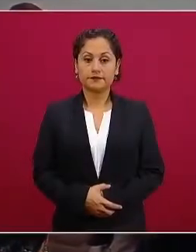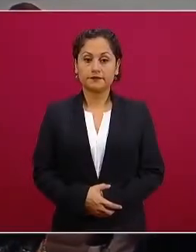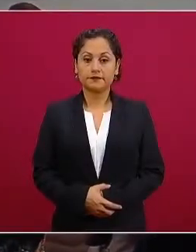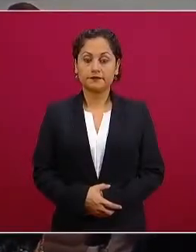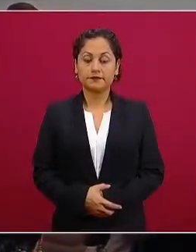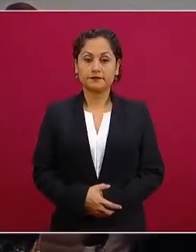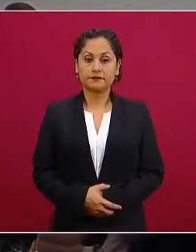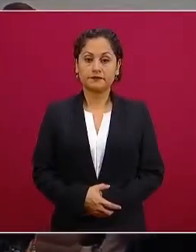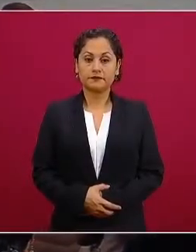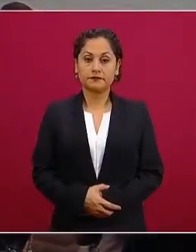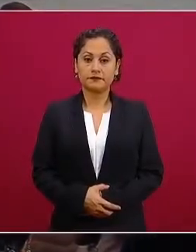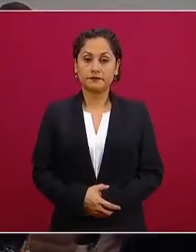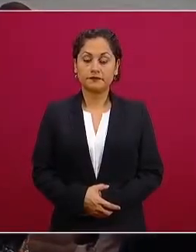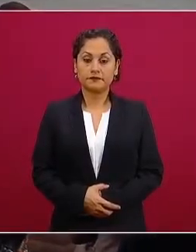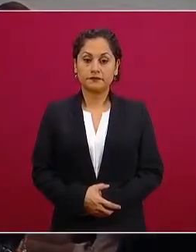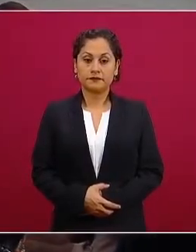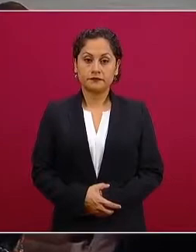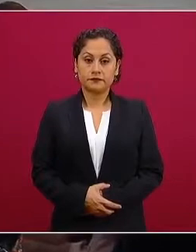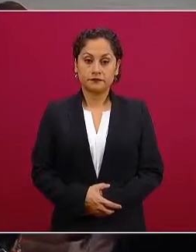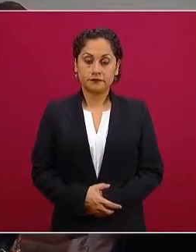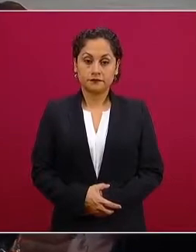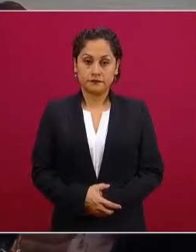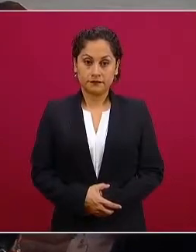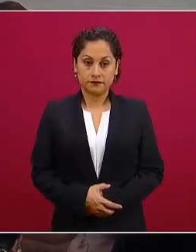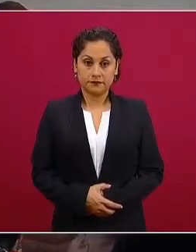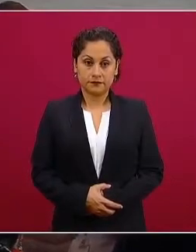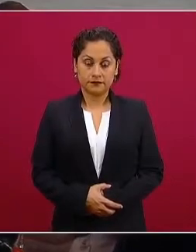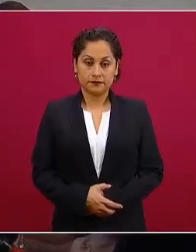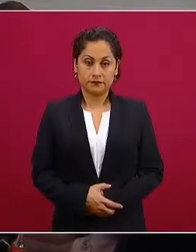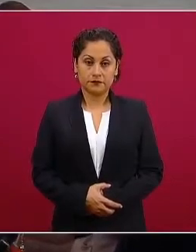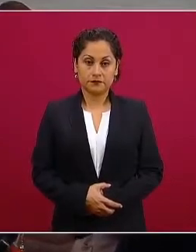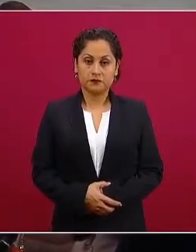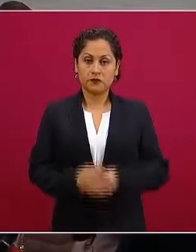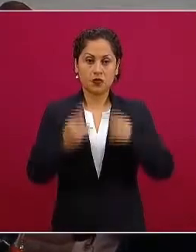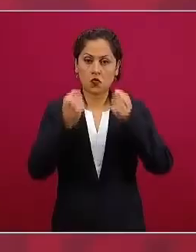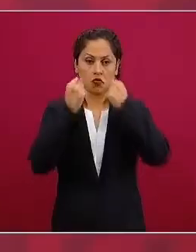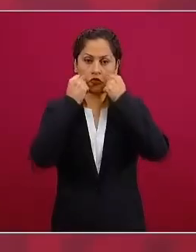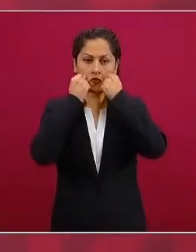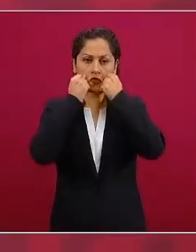con lo indispensable